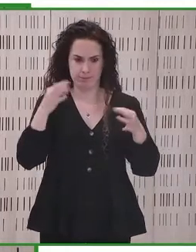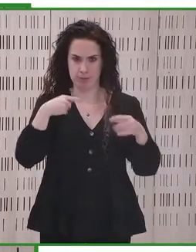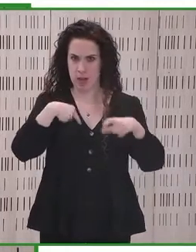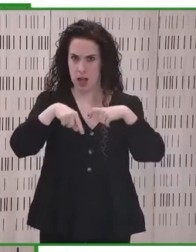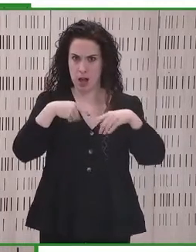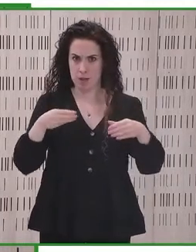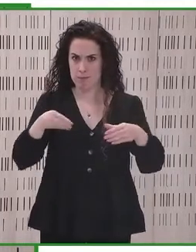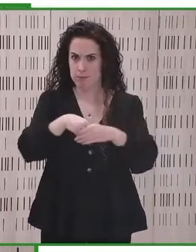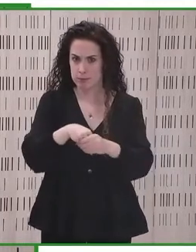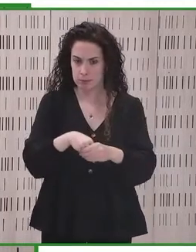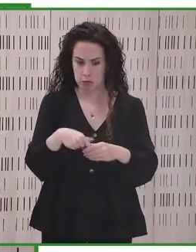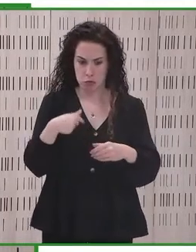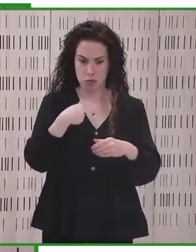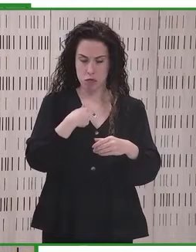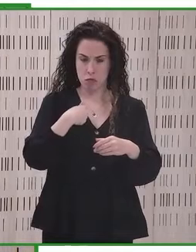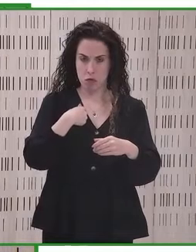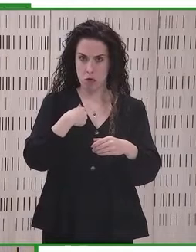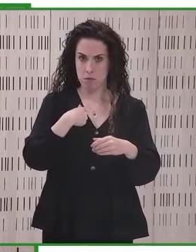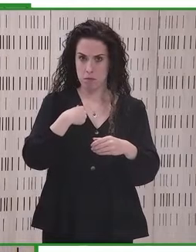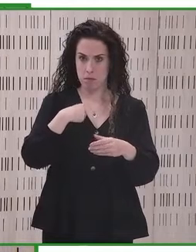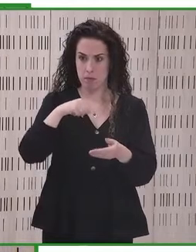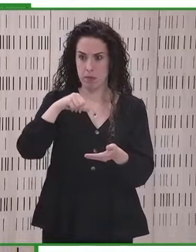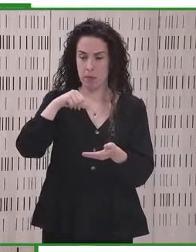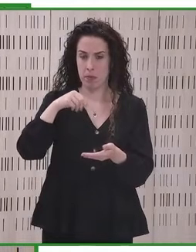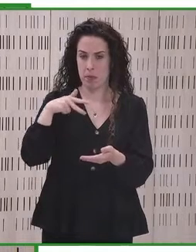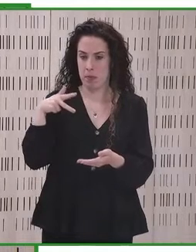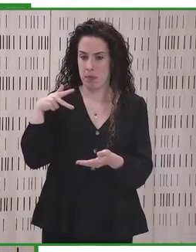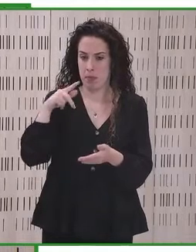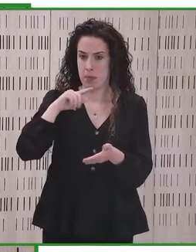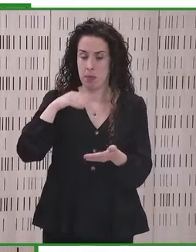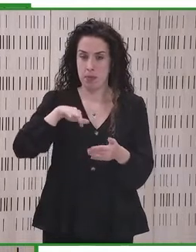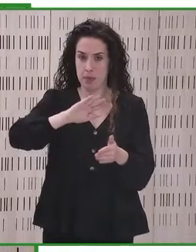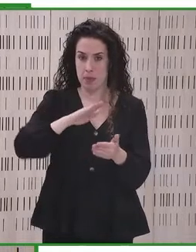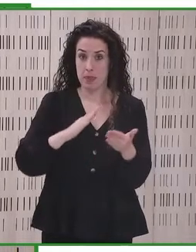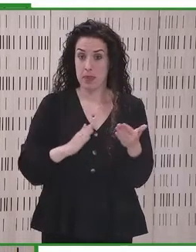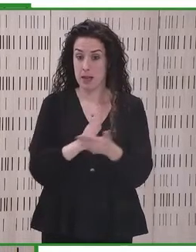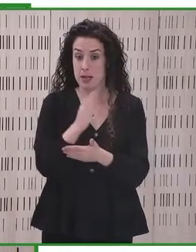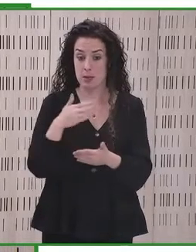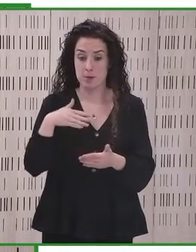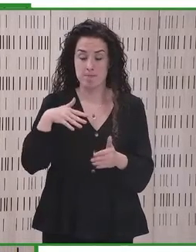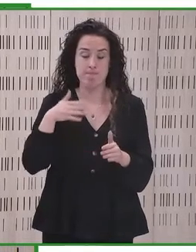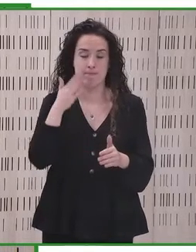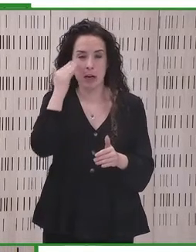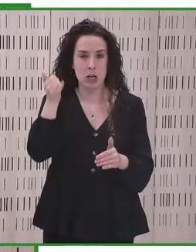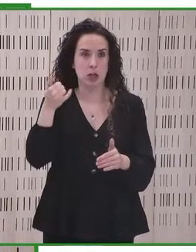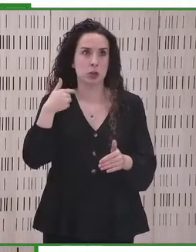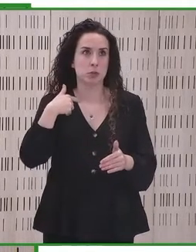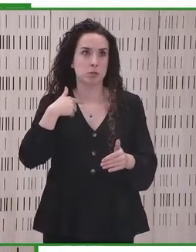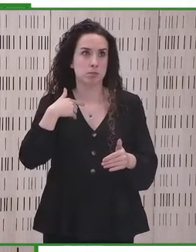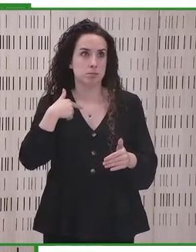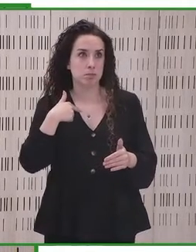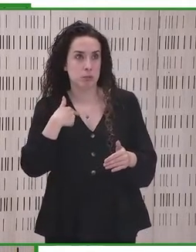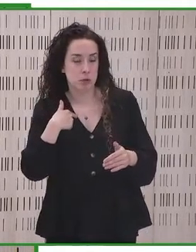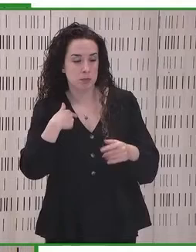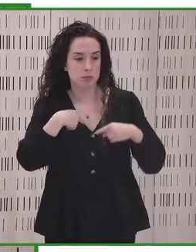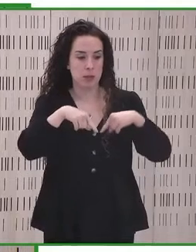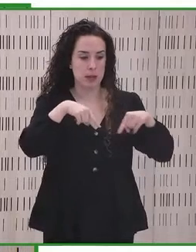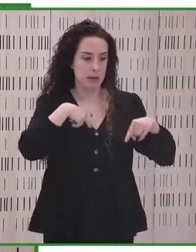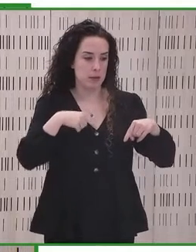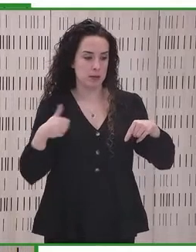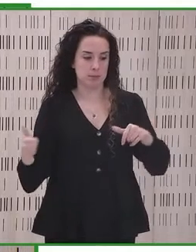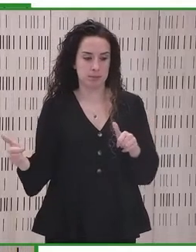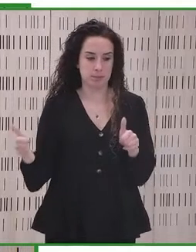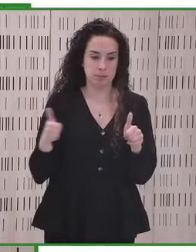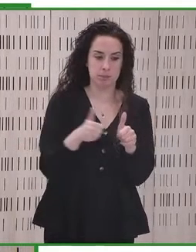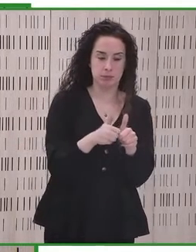Si yo tengo derecho, a lo mejor porque tengo una discapacidad severa y acompañado en transporte público por otra persona